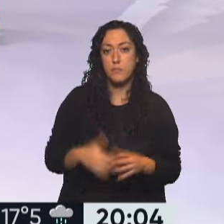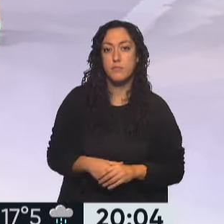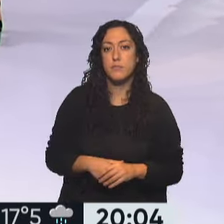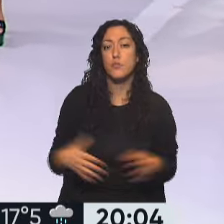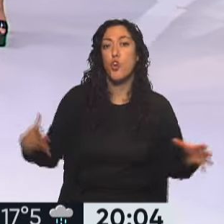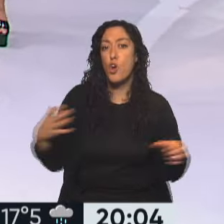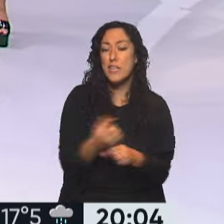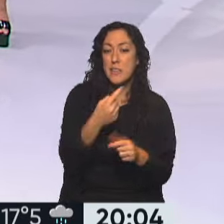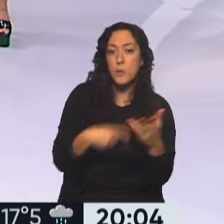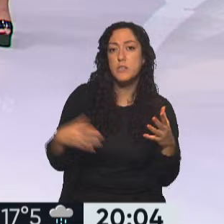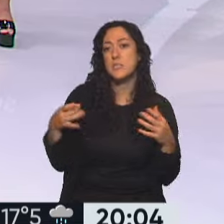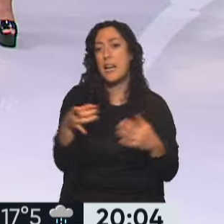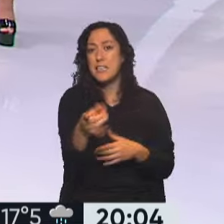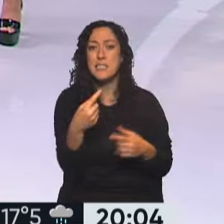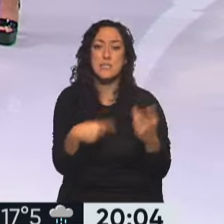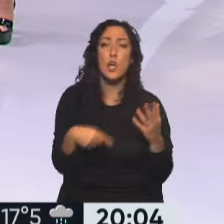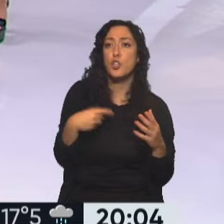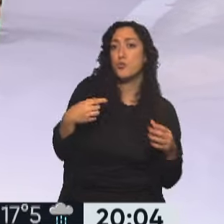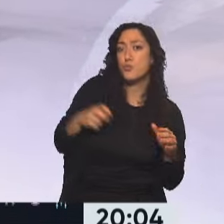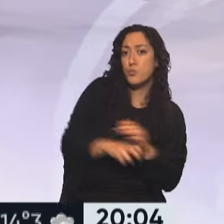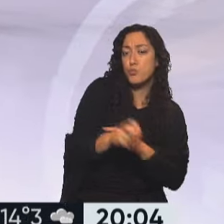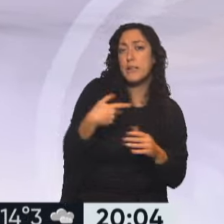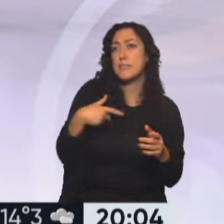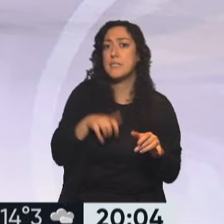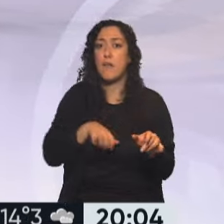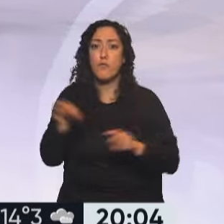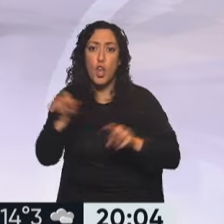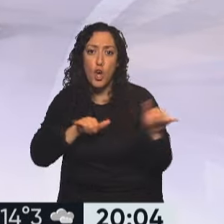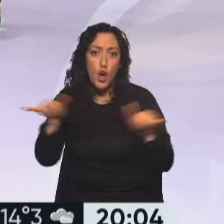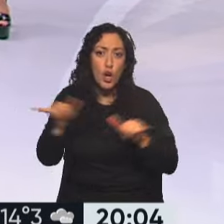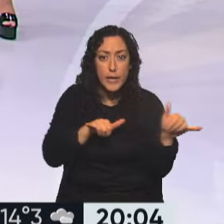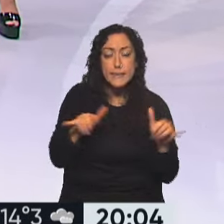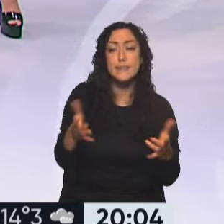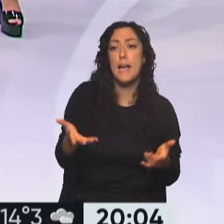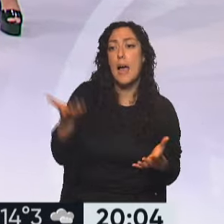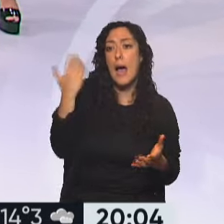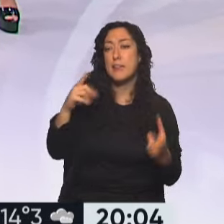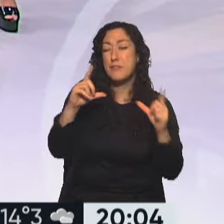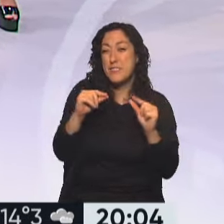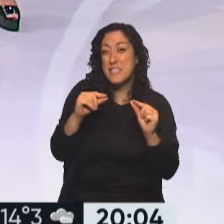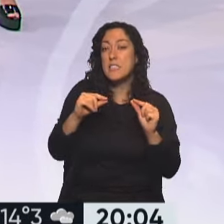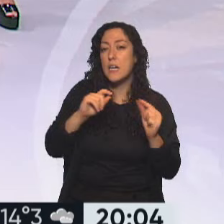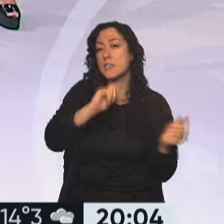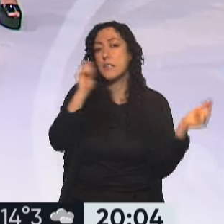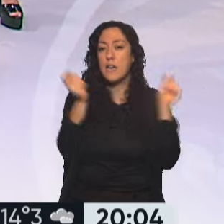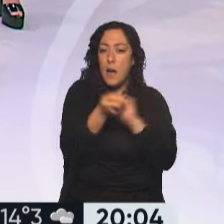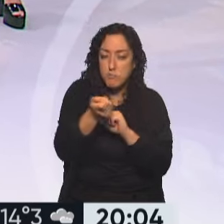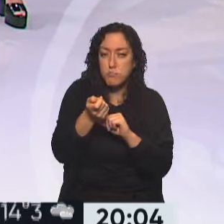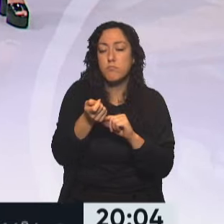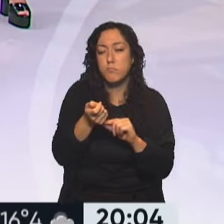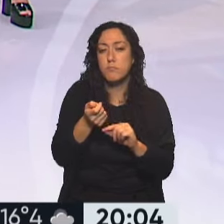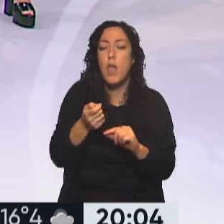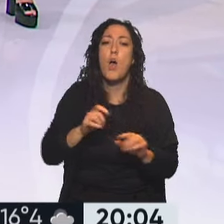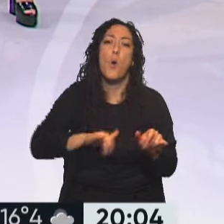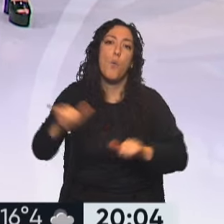colectivos, trenes, subtes y también en aviones, que dado que el paro ya tenía una fecha previa, se pudieron reprogramar